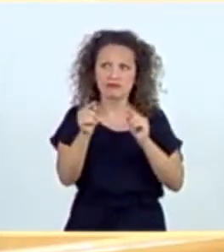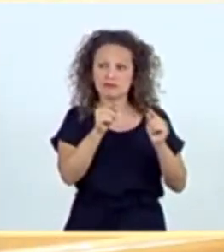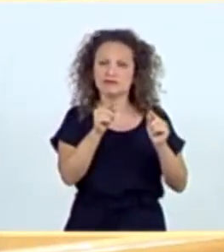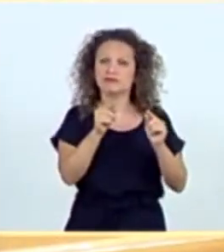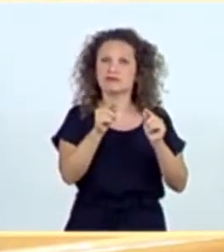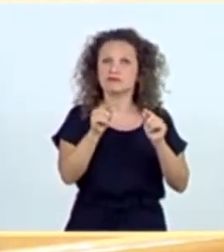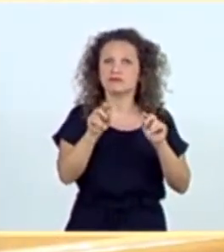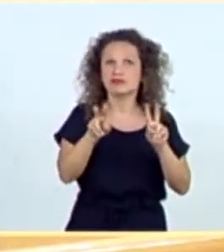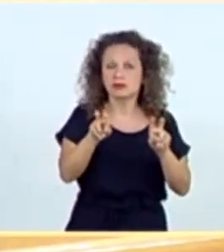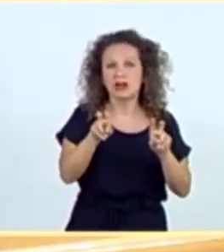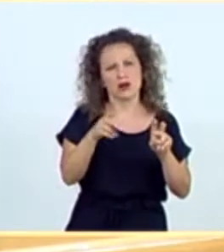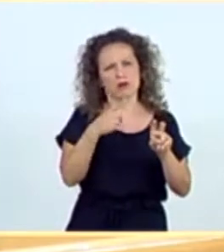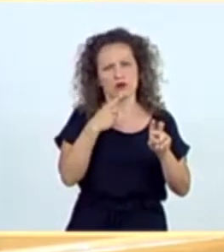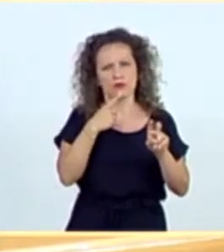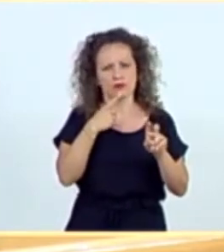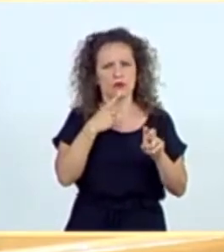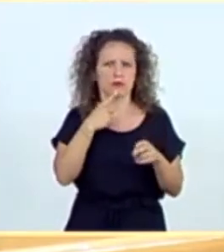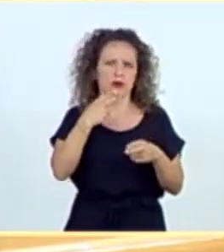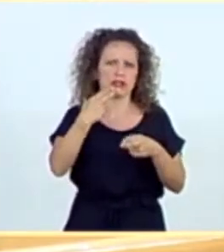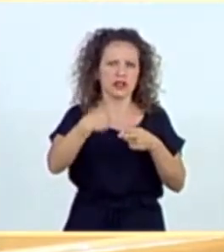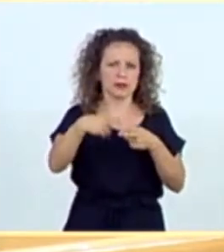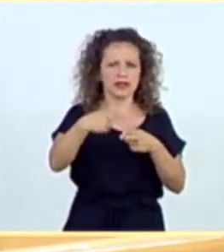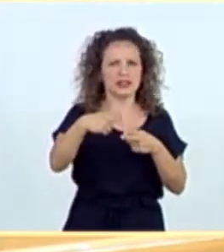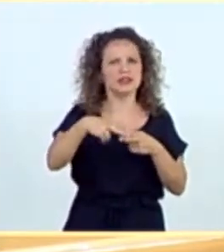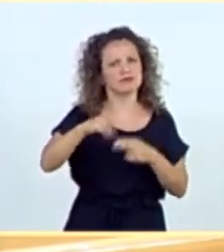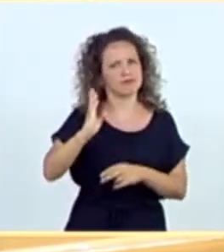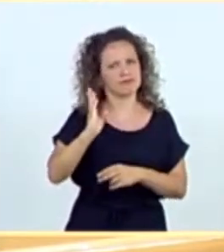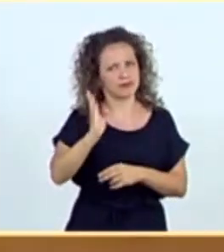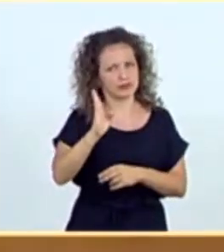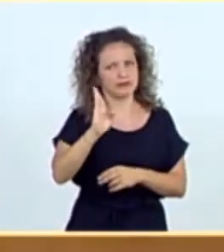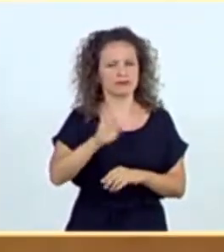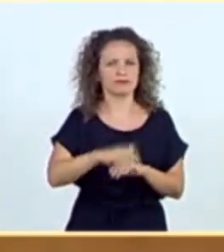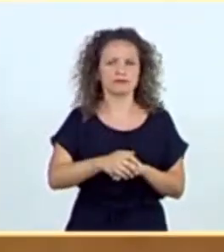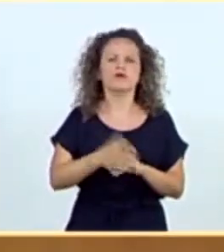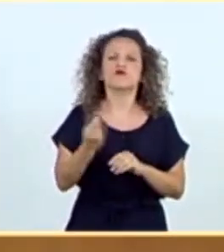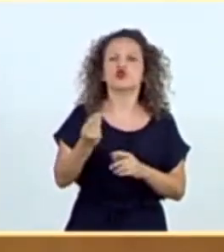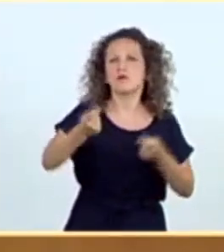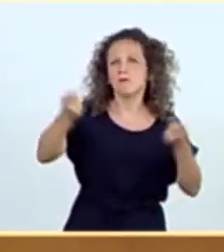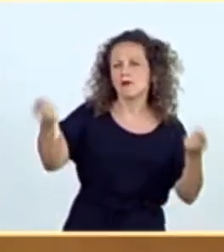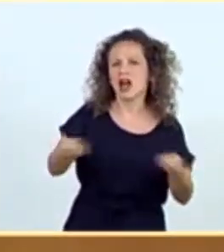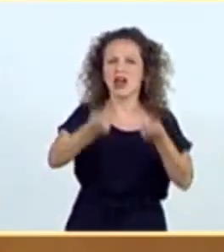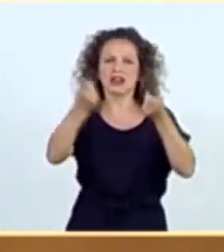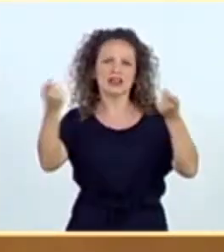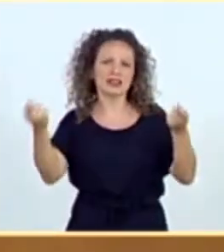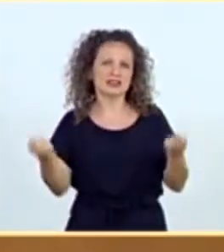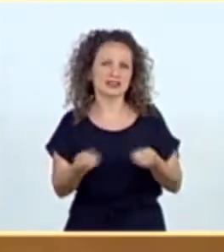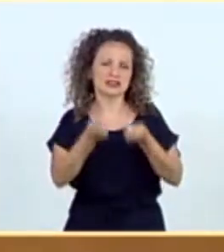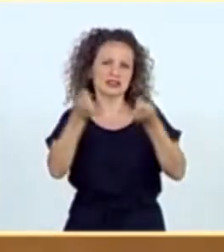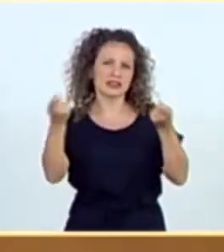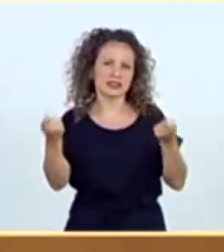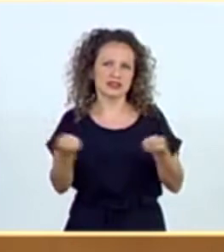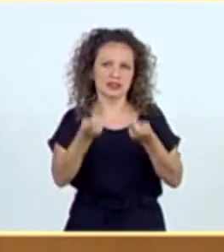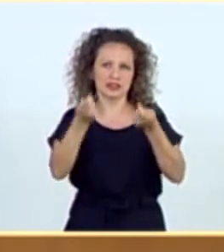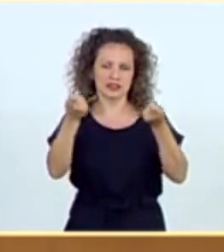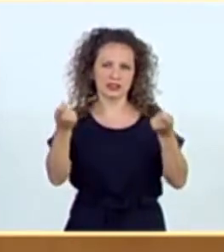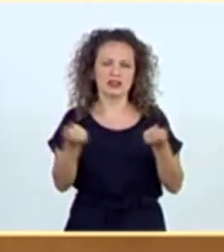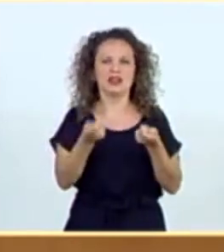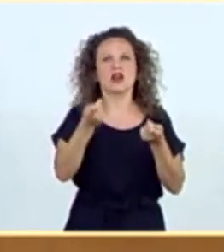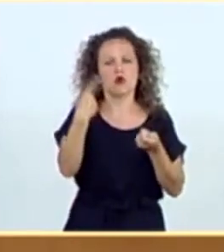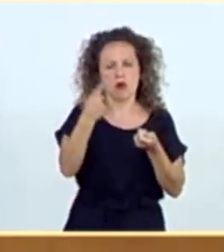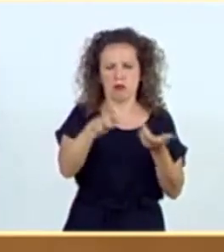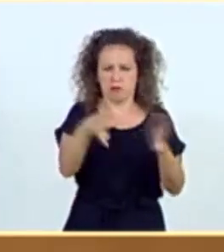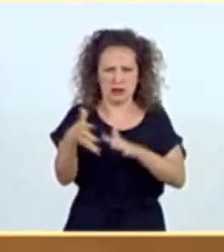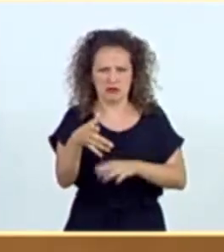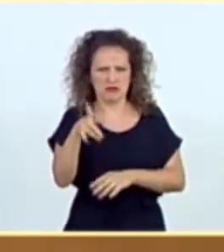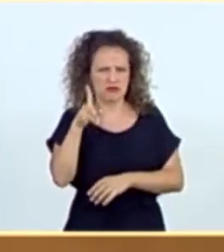modo políticamente negligente. Les ha importado mucho el marketing, el contar datos que luego se demostraron falsos,